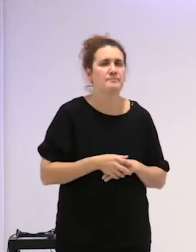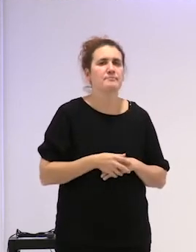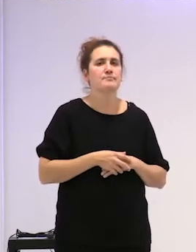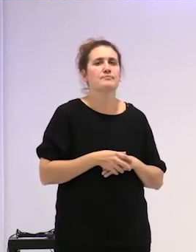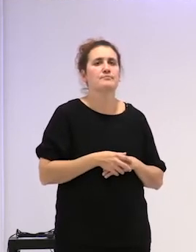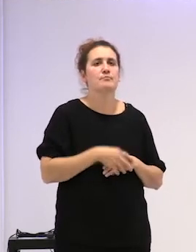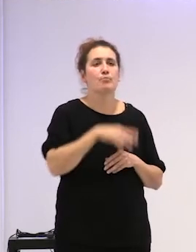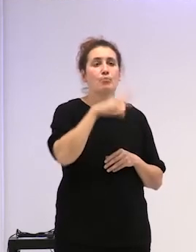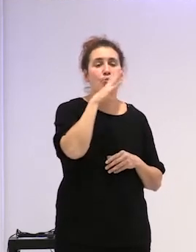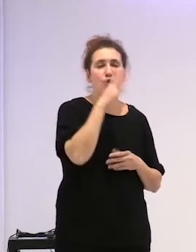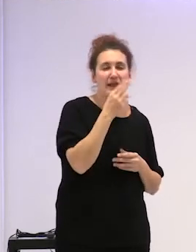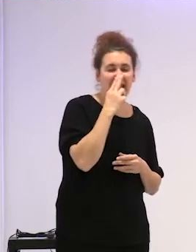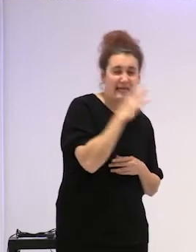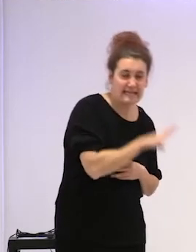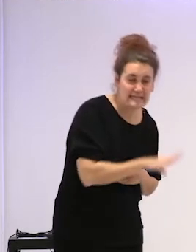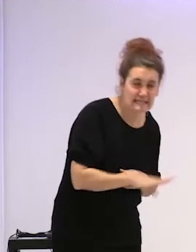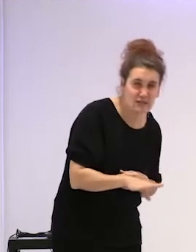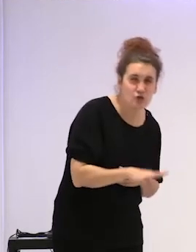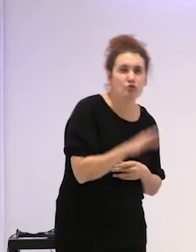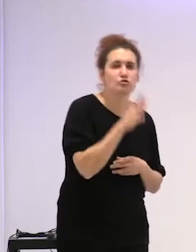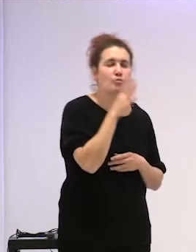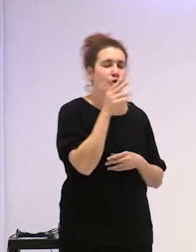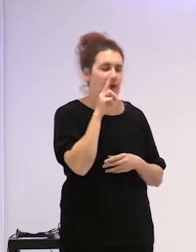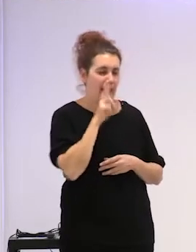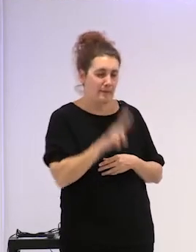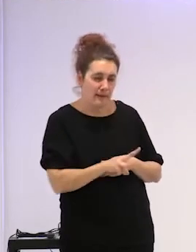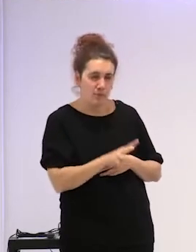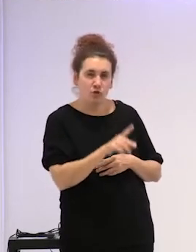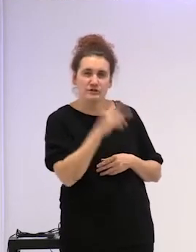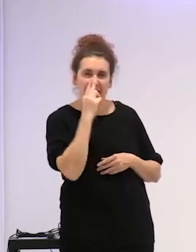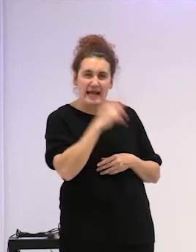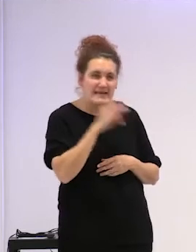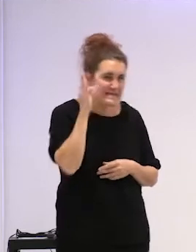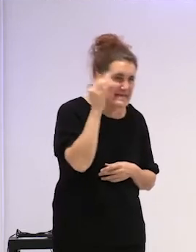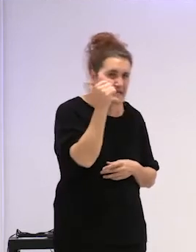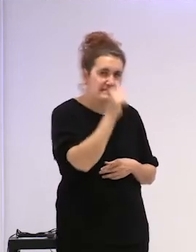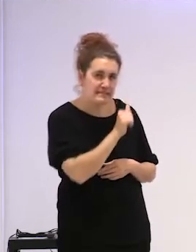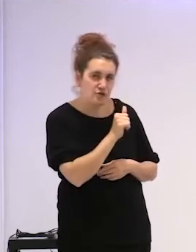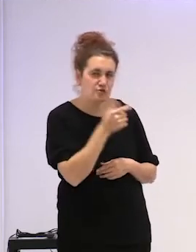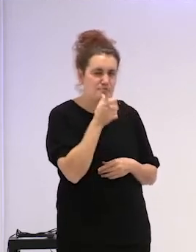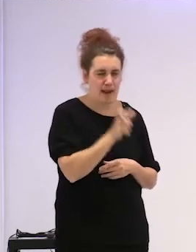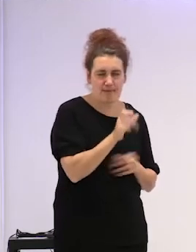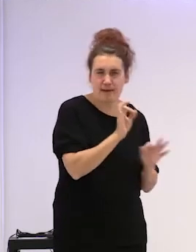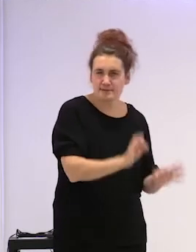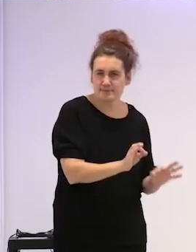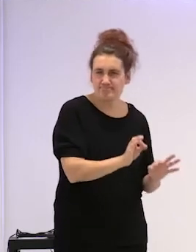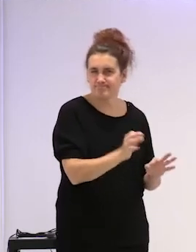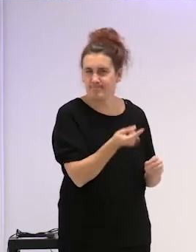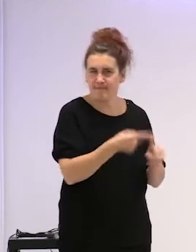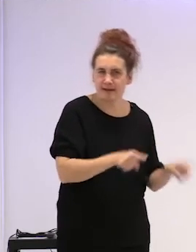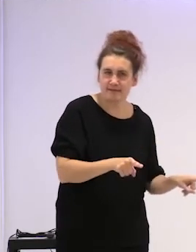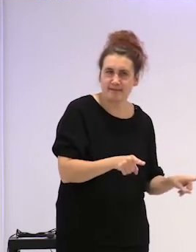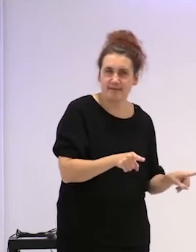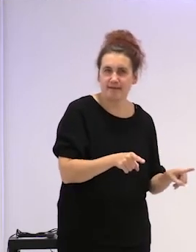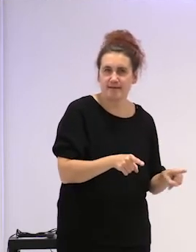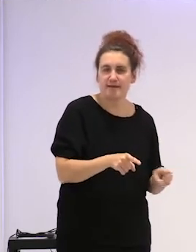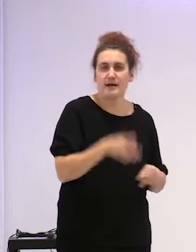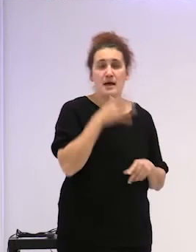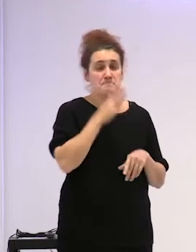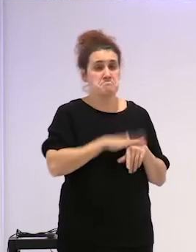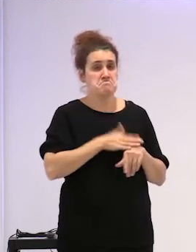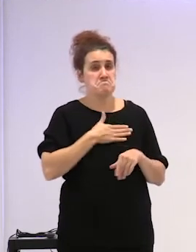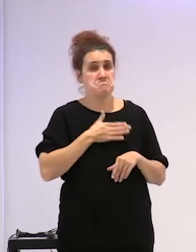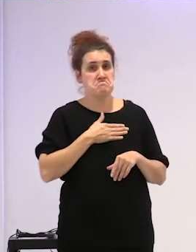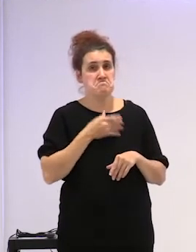vemos más pequeños o será porque les vemos que lo ocurre a niñas y niños? Ya me parece a mí que este